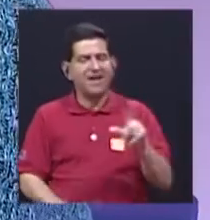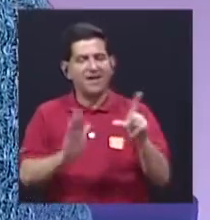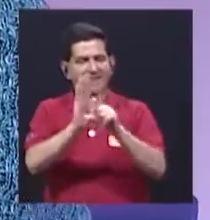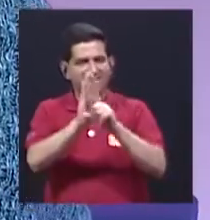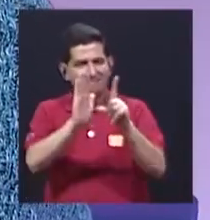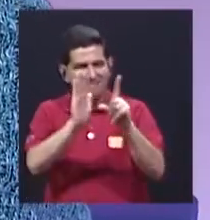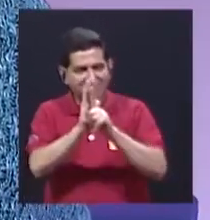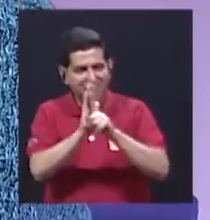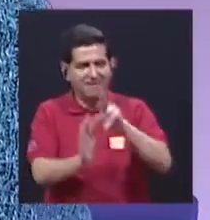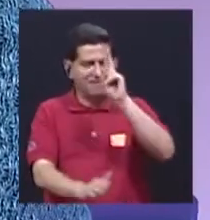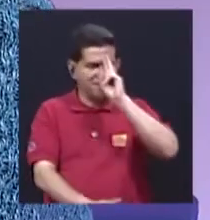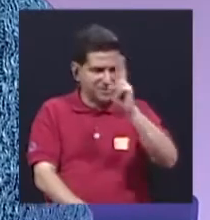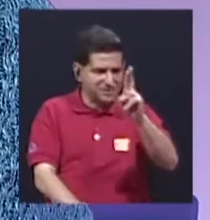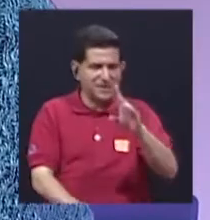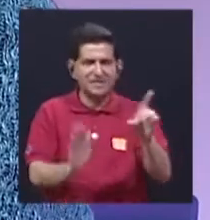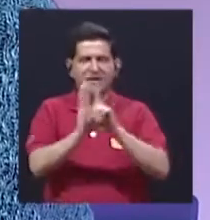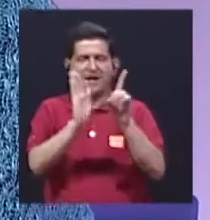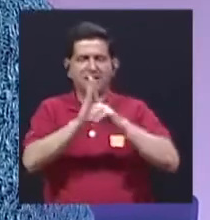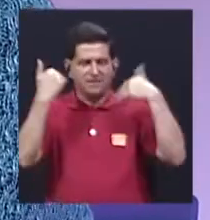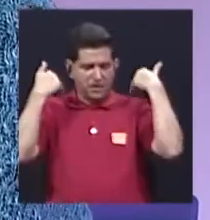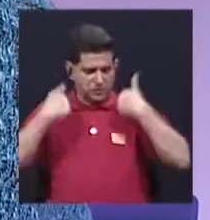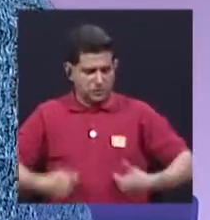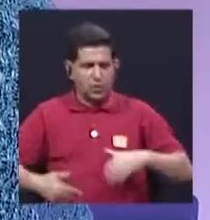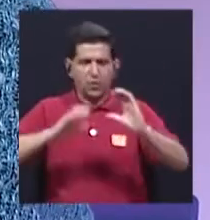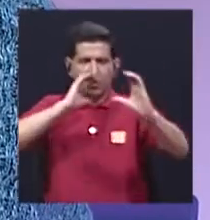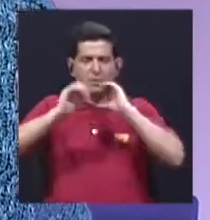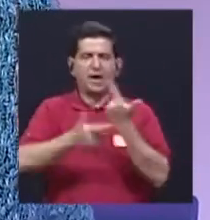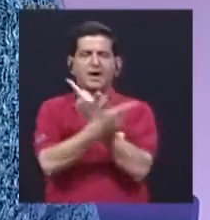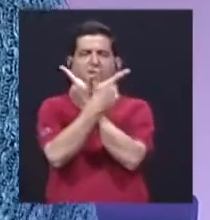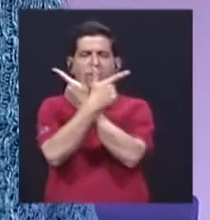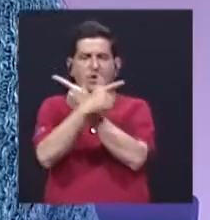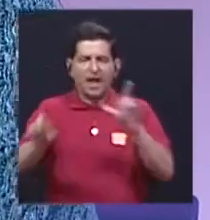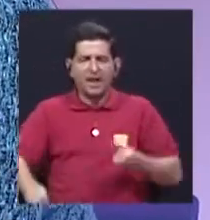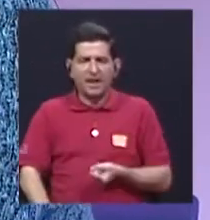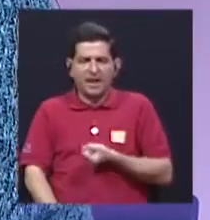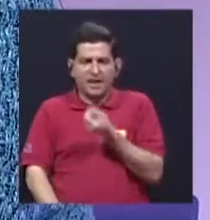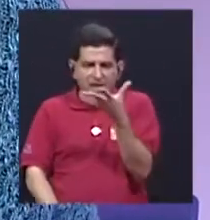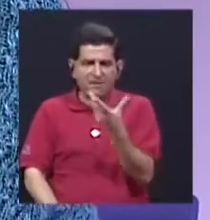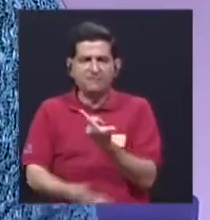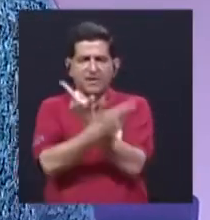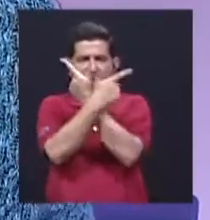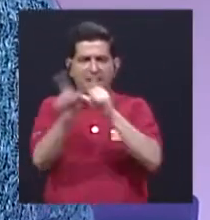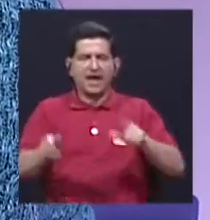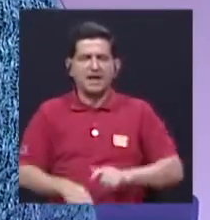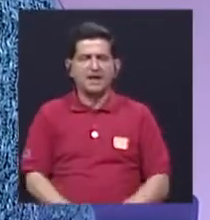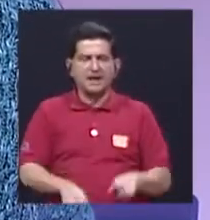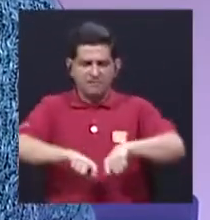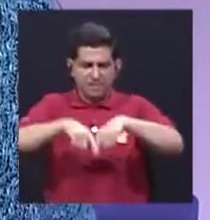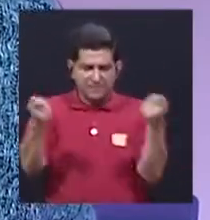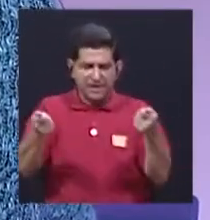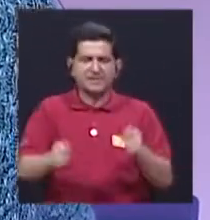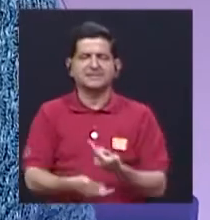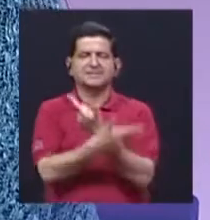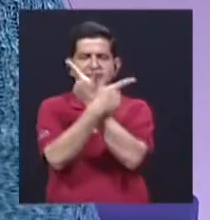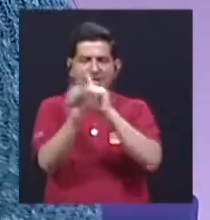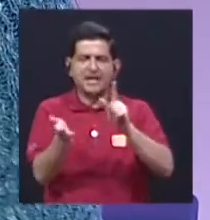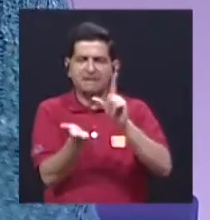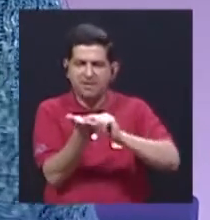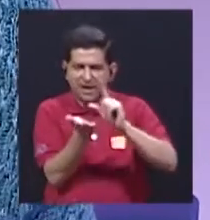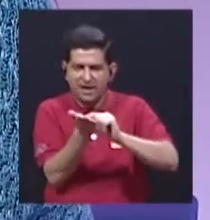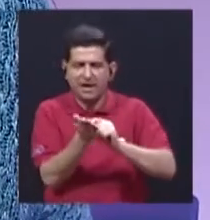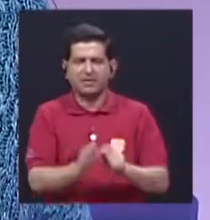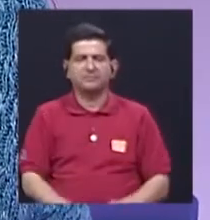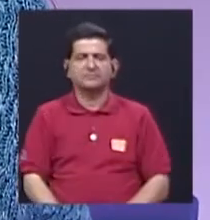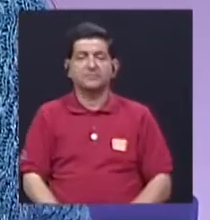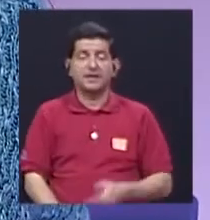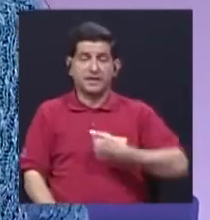legislación que respete el derecho humano a la comunicación, la libertad de expresión, la libertad de prensa, la libertad editorial, ¿verdad? Que tenemos